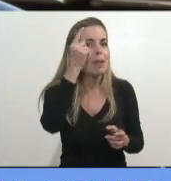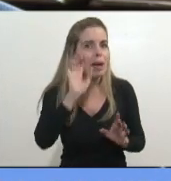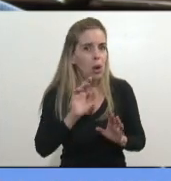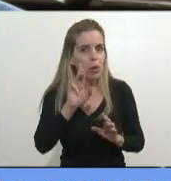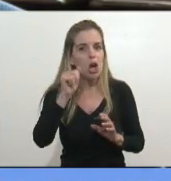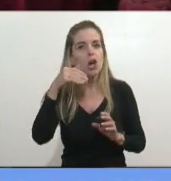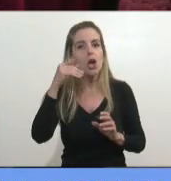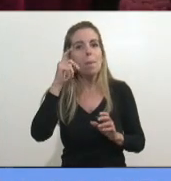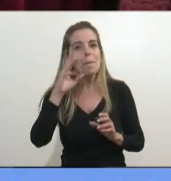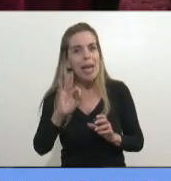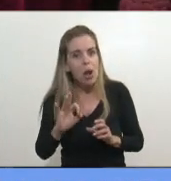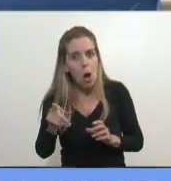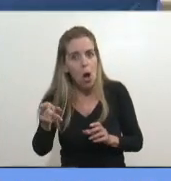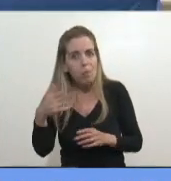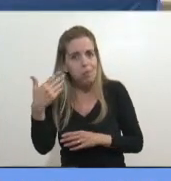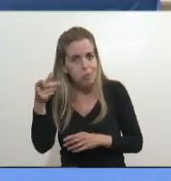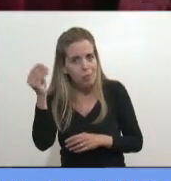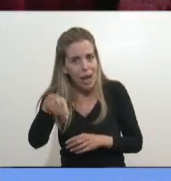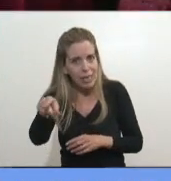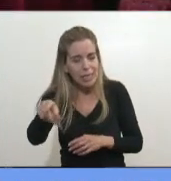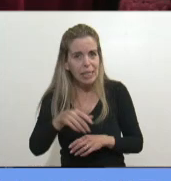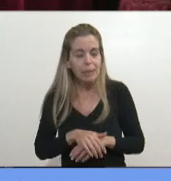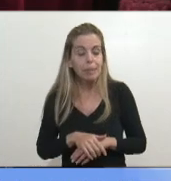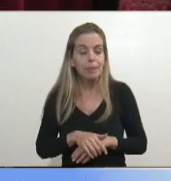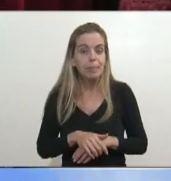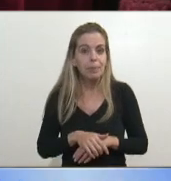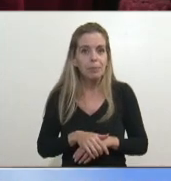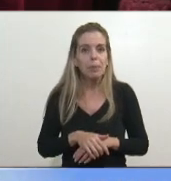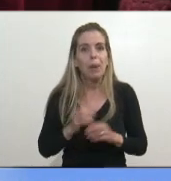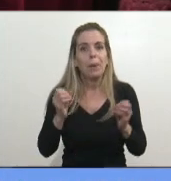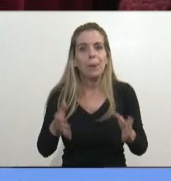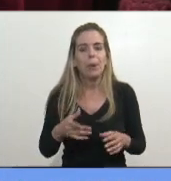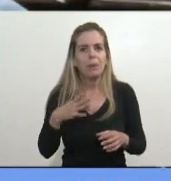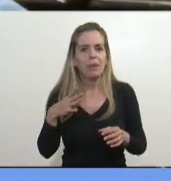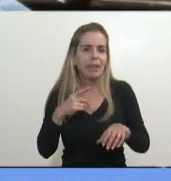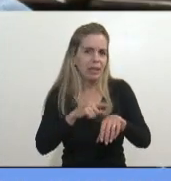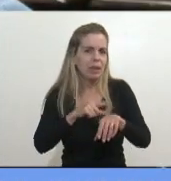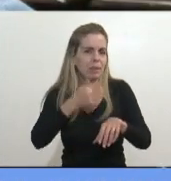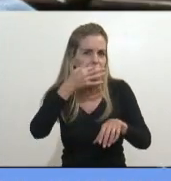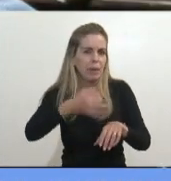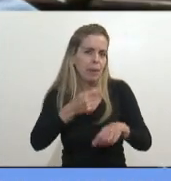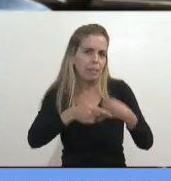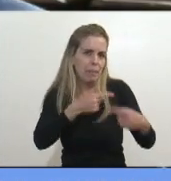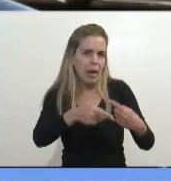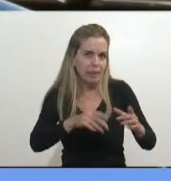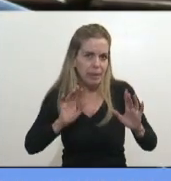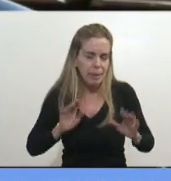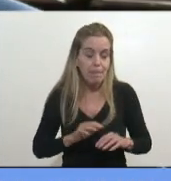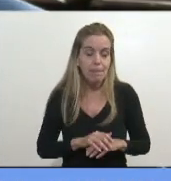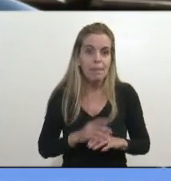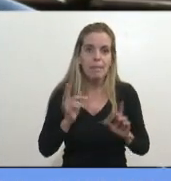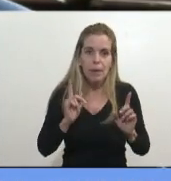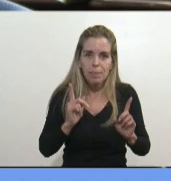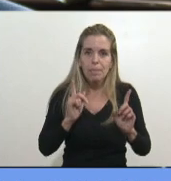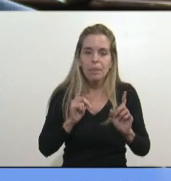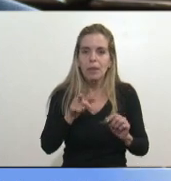Romero le dieron un poquitito más, bueno, me falta tiempo realmente, pero vuelvo a